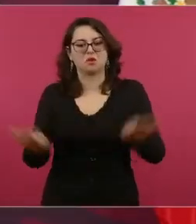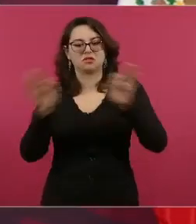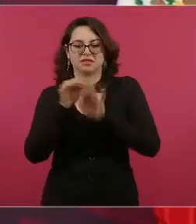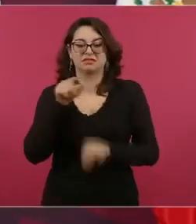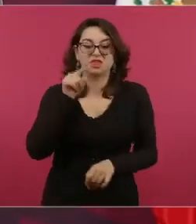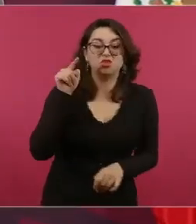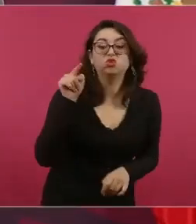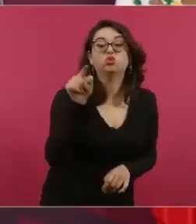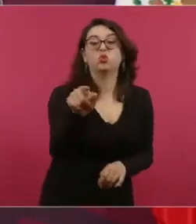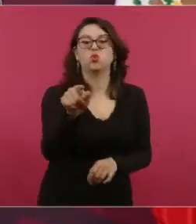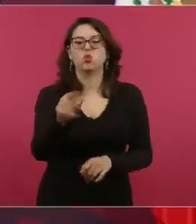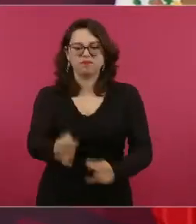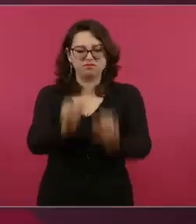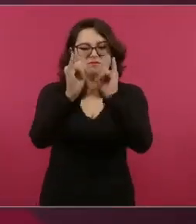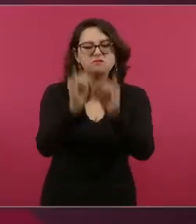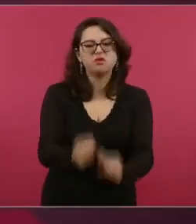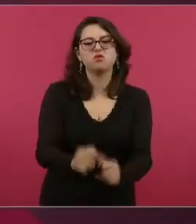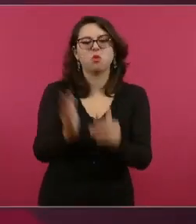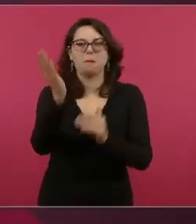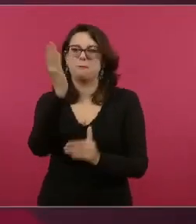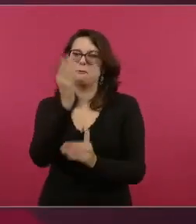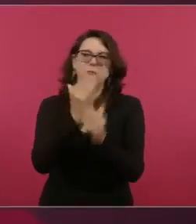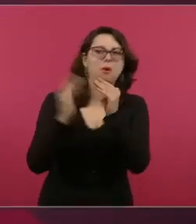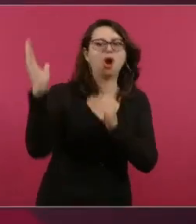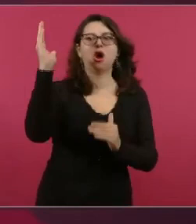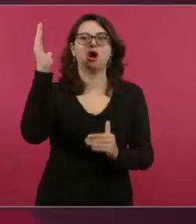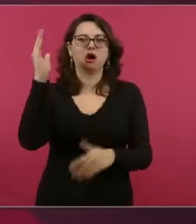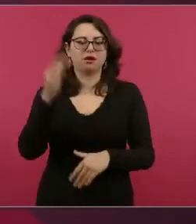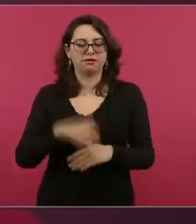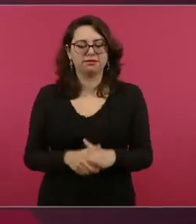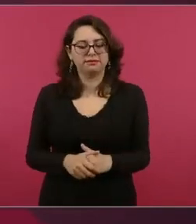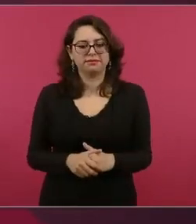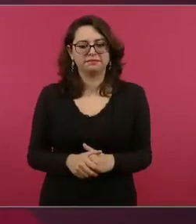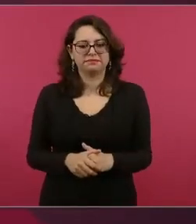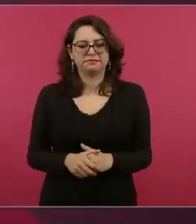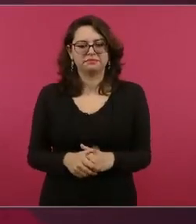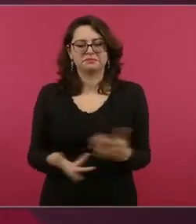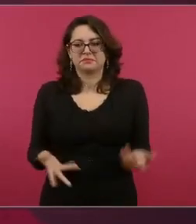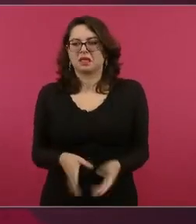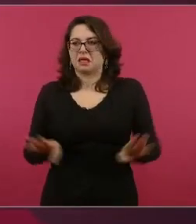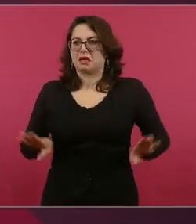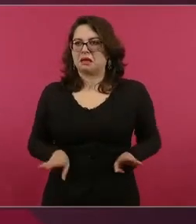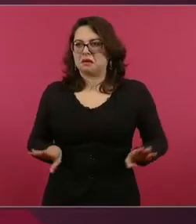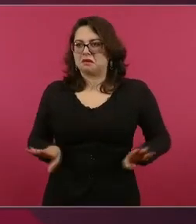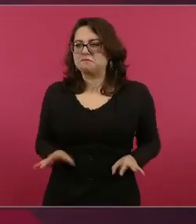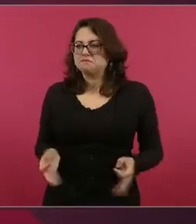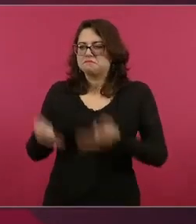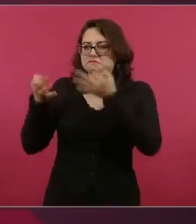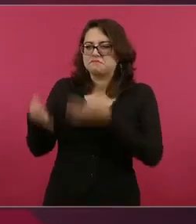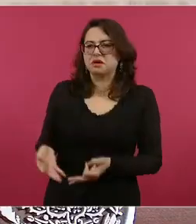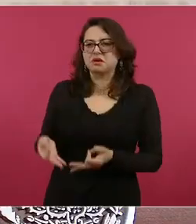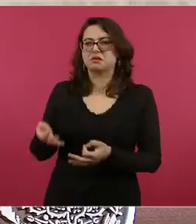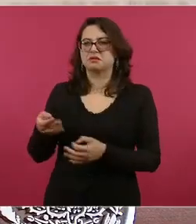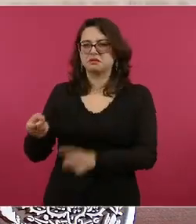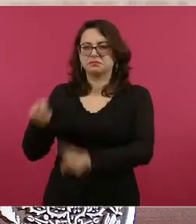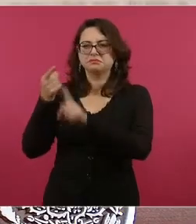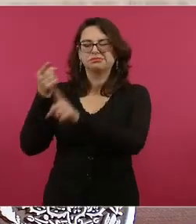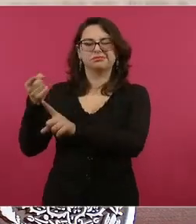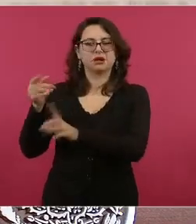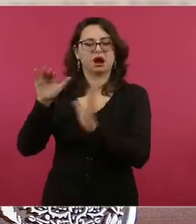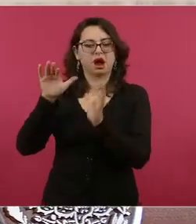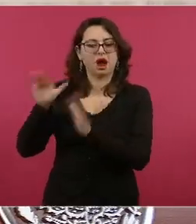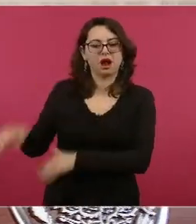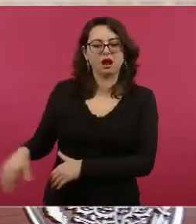sin principios, ideales. No,